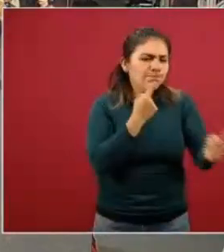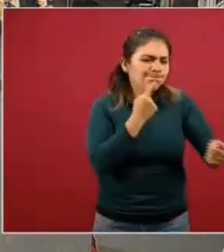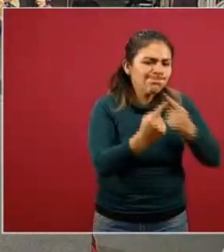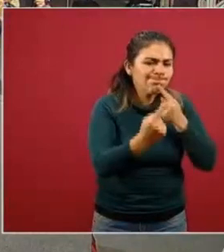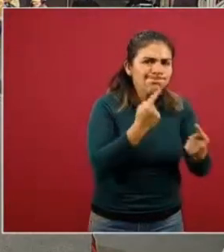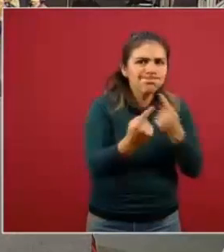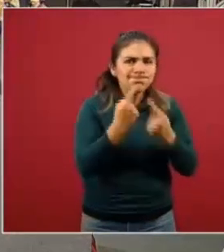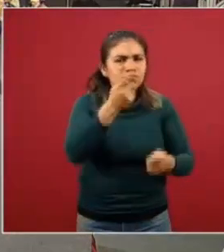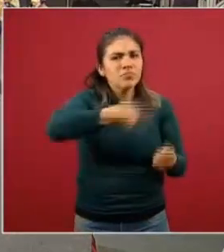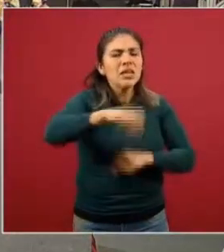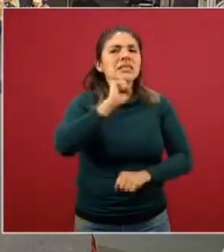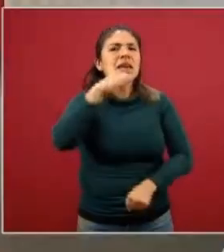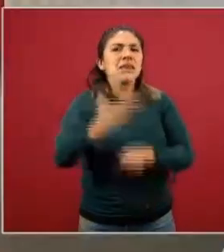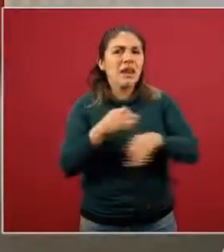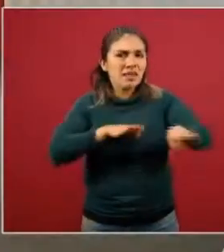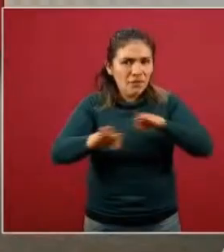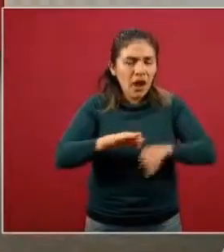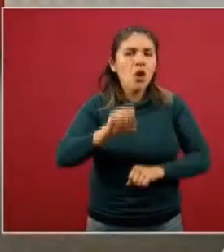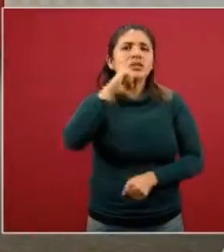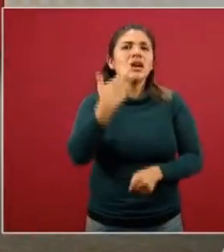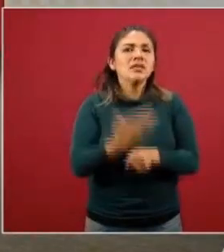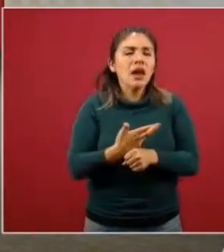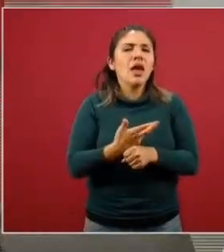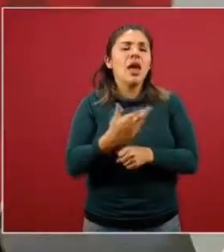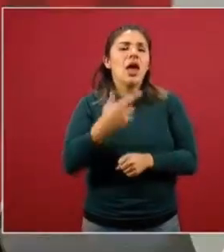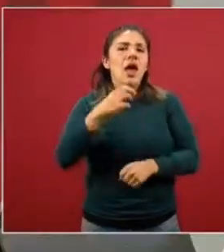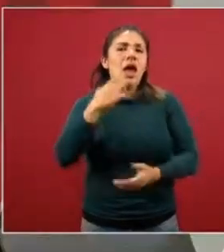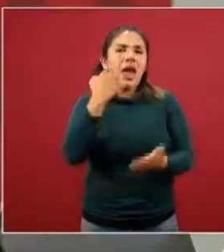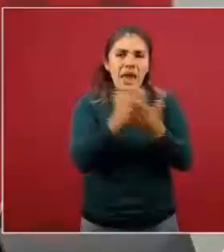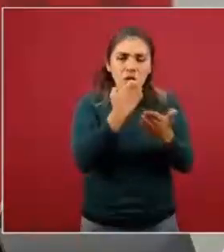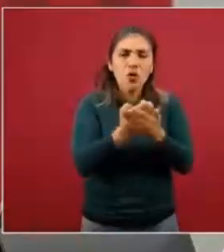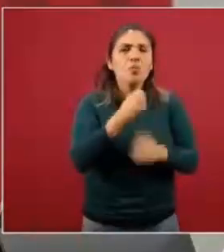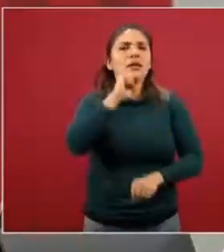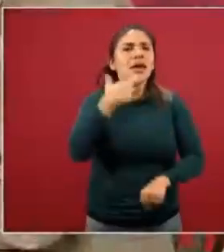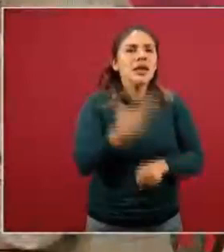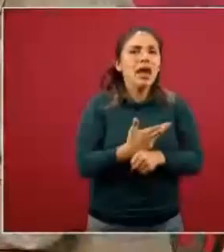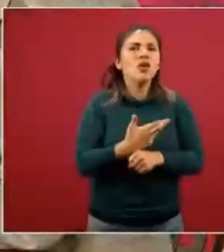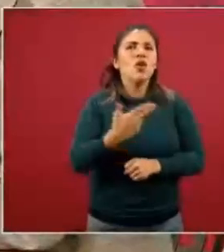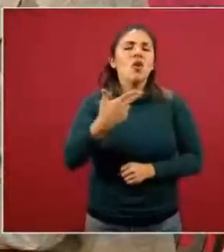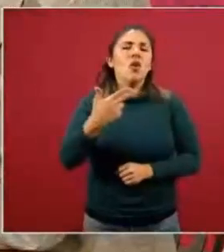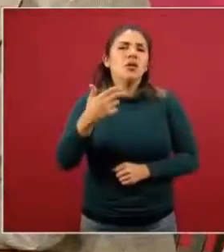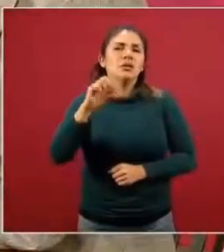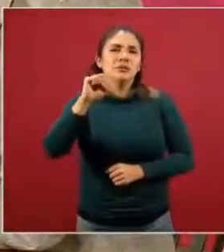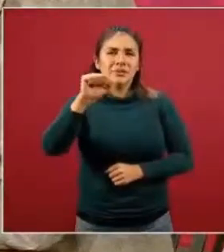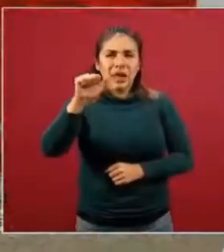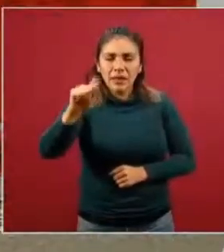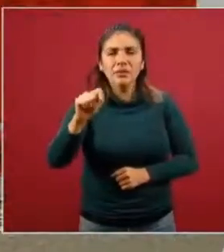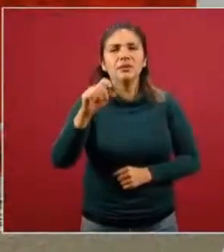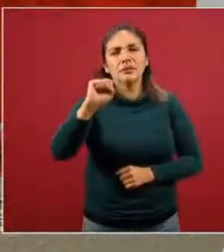la Secretaría del Trabajo, la Secretaría de Economía, el Secretario de Hacienda, el Canciller Marcelo Ebrard,